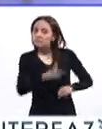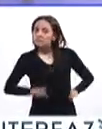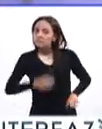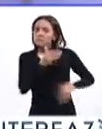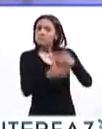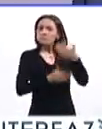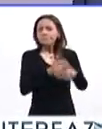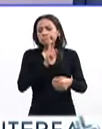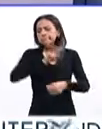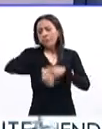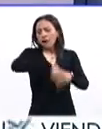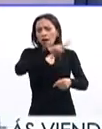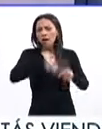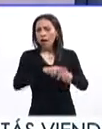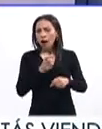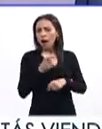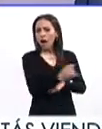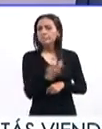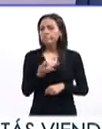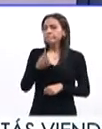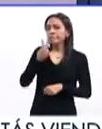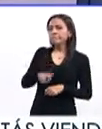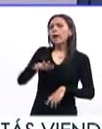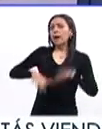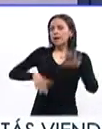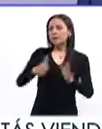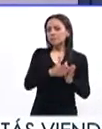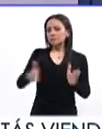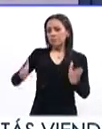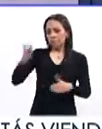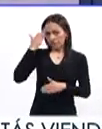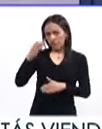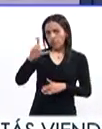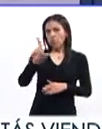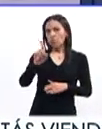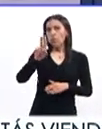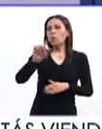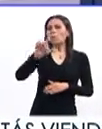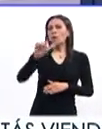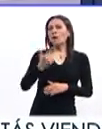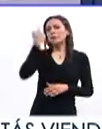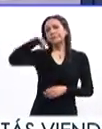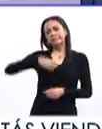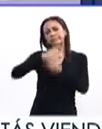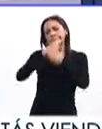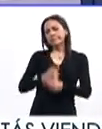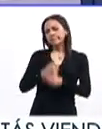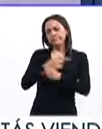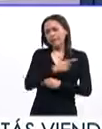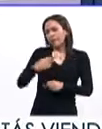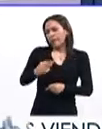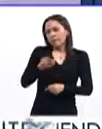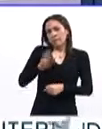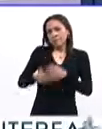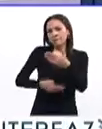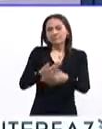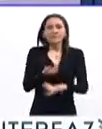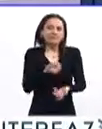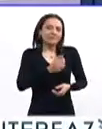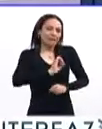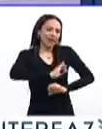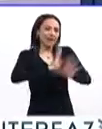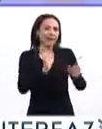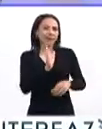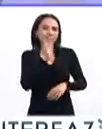Claro, es importante también asumir ese duelo, ¿no? O decir, no evitar... No hay forma de saltárselo, ¿no? No hay forma de saltárselo.